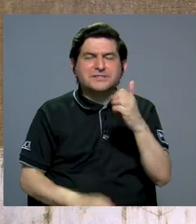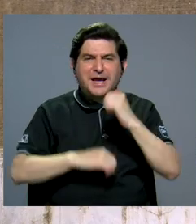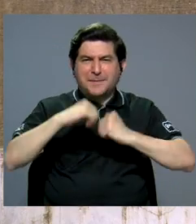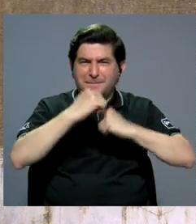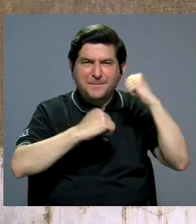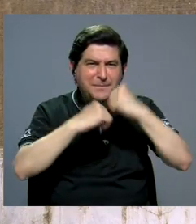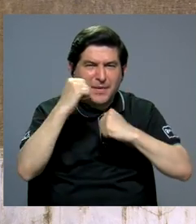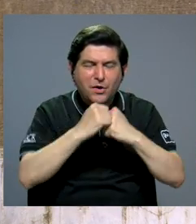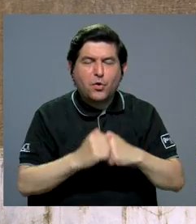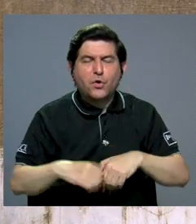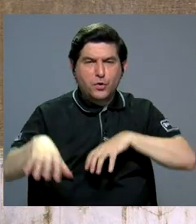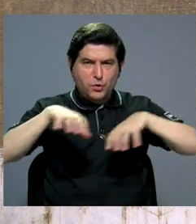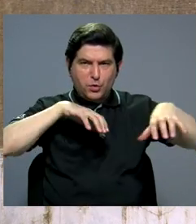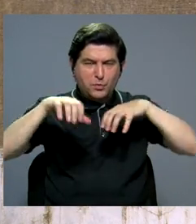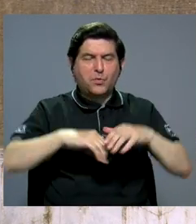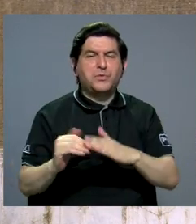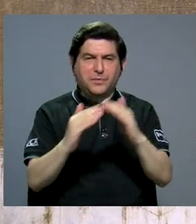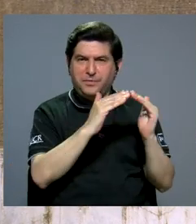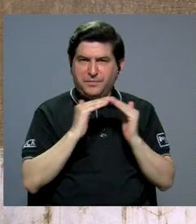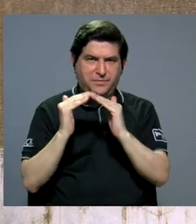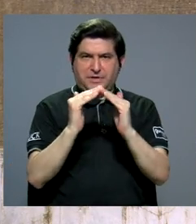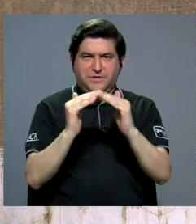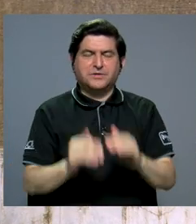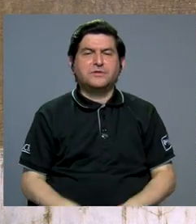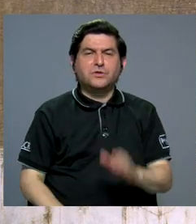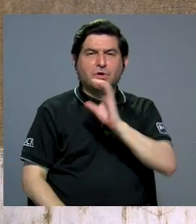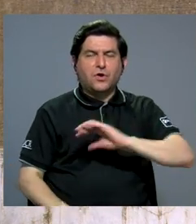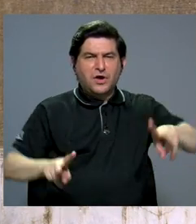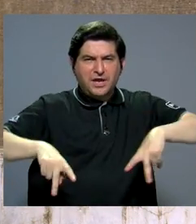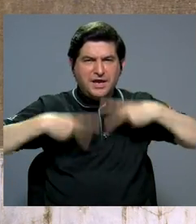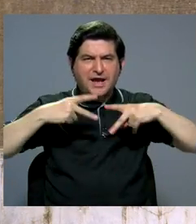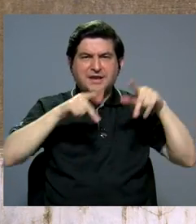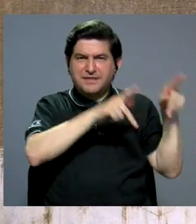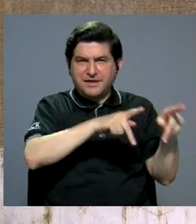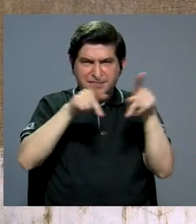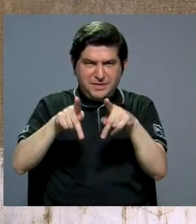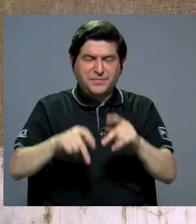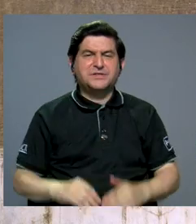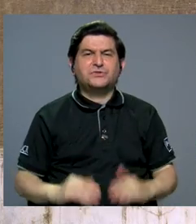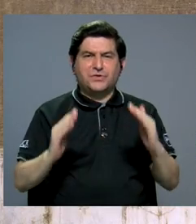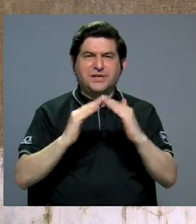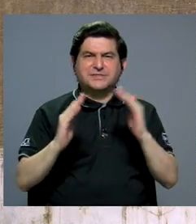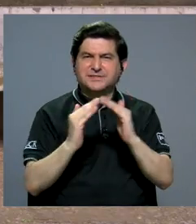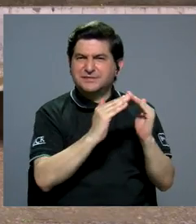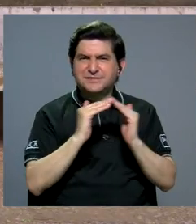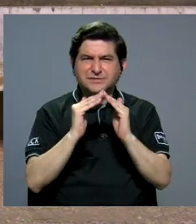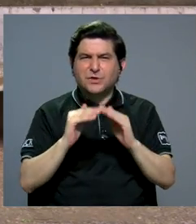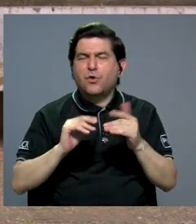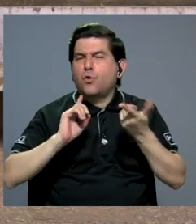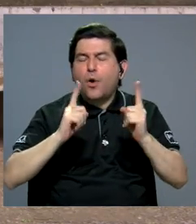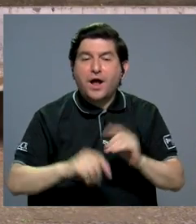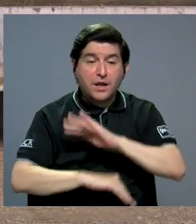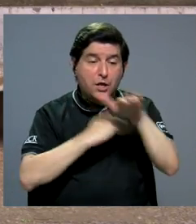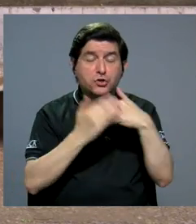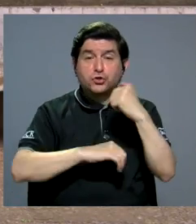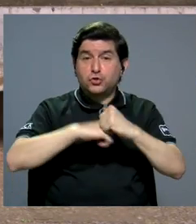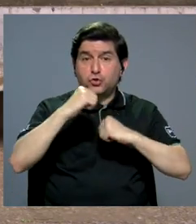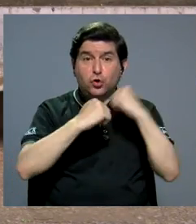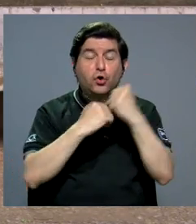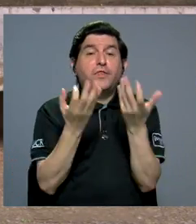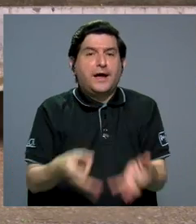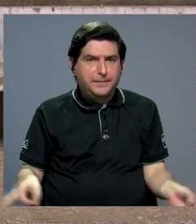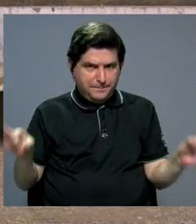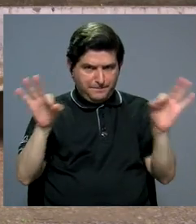infraestructura en la movilidad urbana en la calidad de vida de las personas que viven en las ciudades? Bueno, toda la infraestructura es